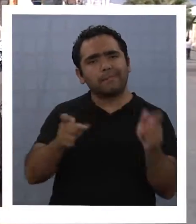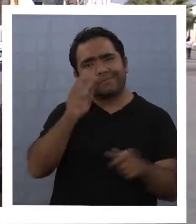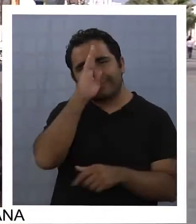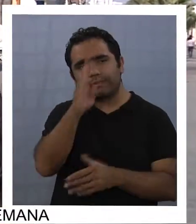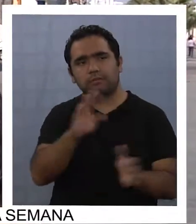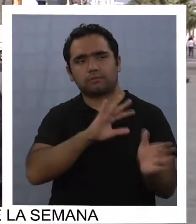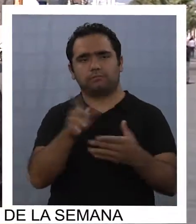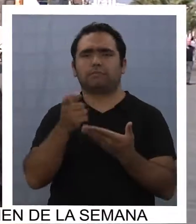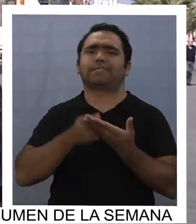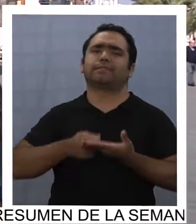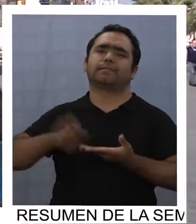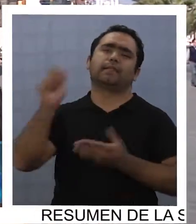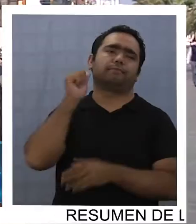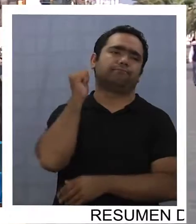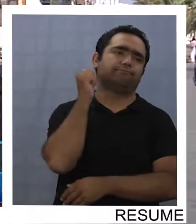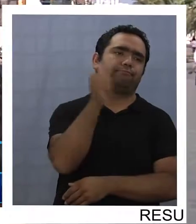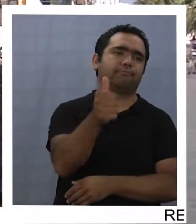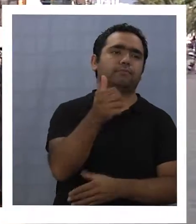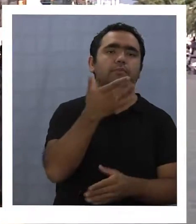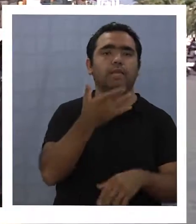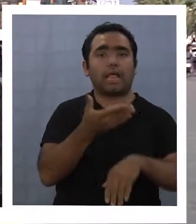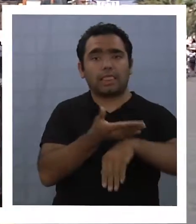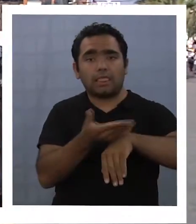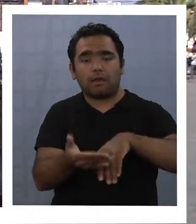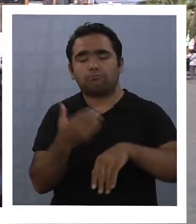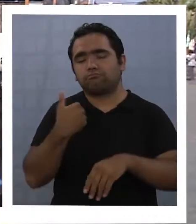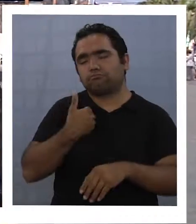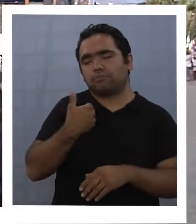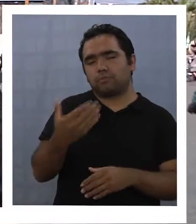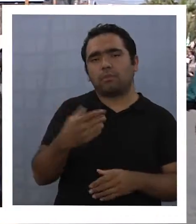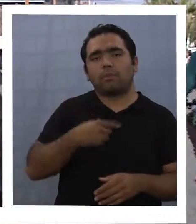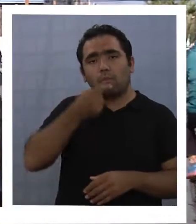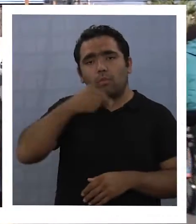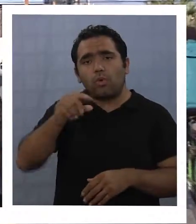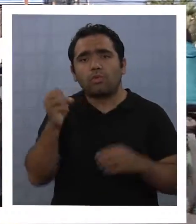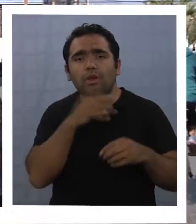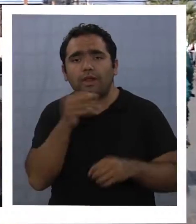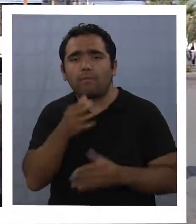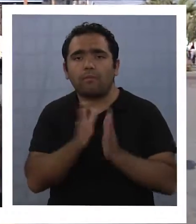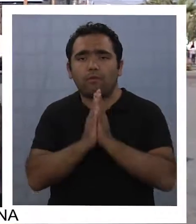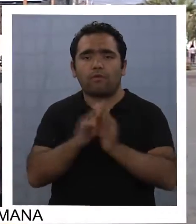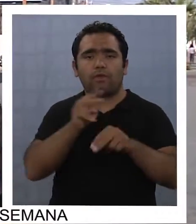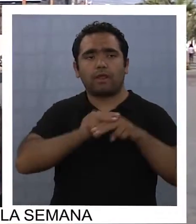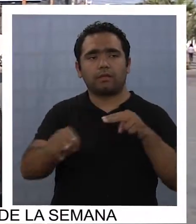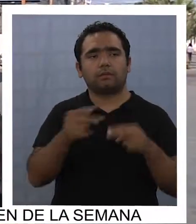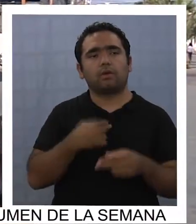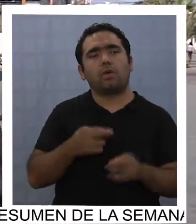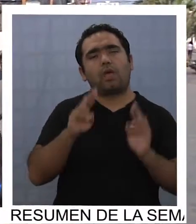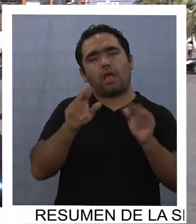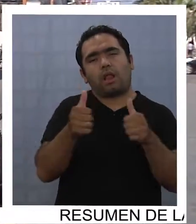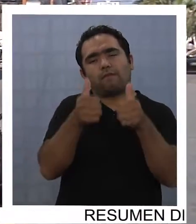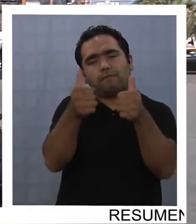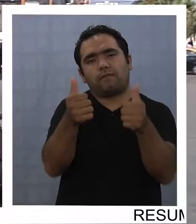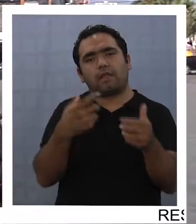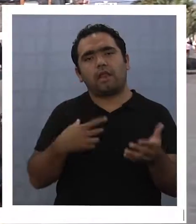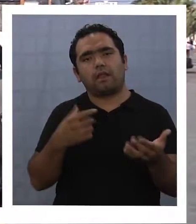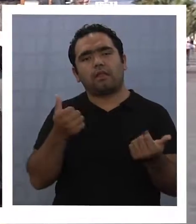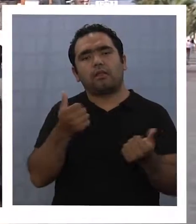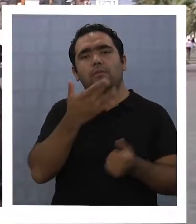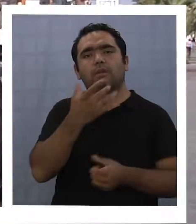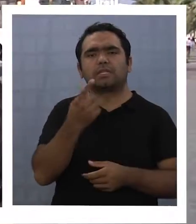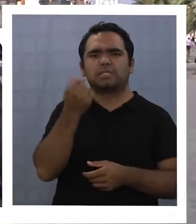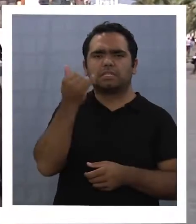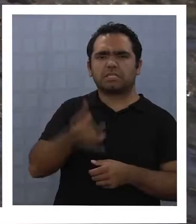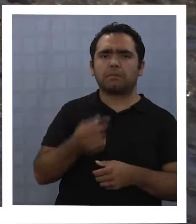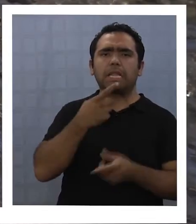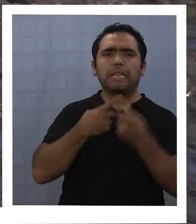Excelente, porque más vale tarde que nunca, que lo hagan luego nomás. Ahora, ojalá que resulte, porque siempre hay intereses económicos por detrás